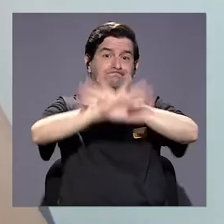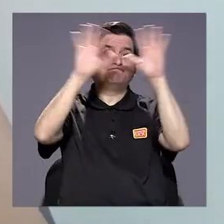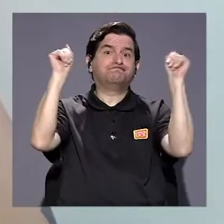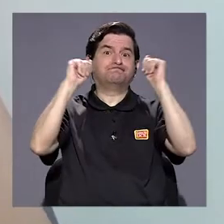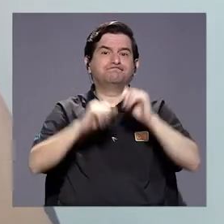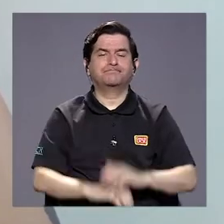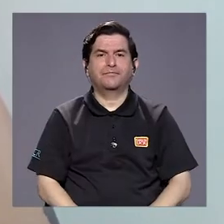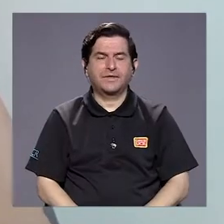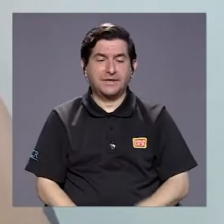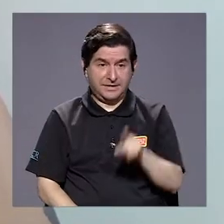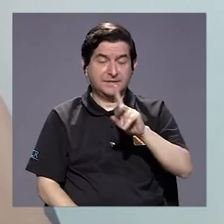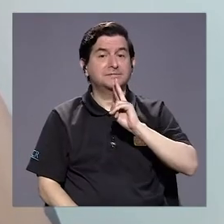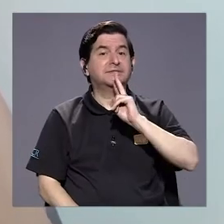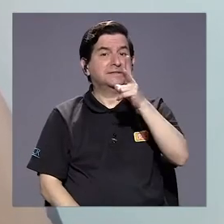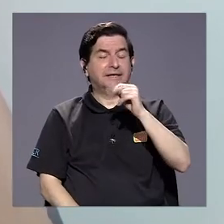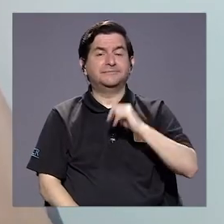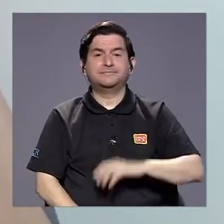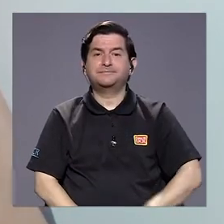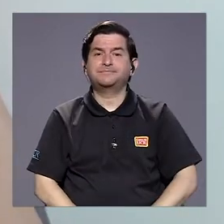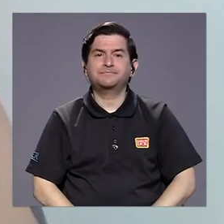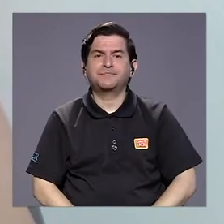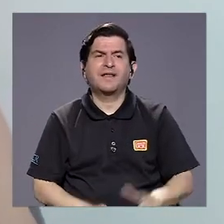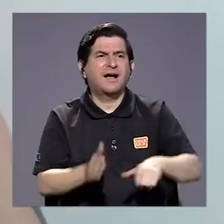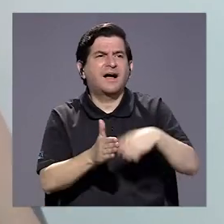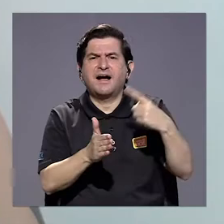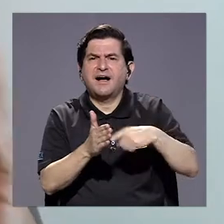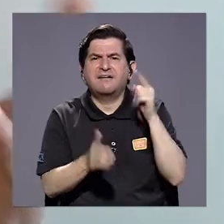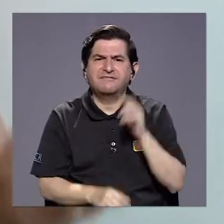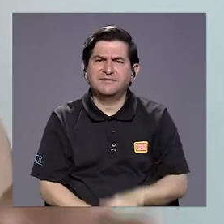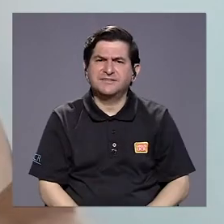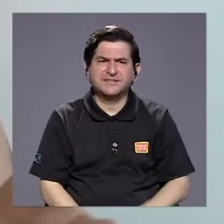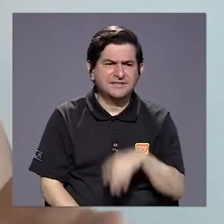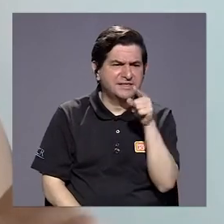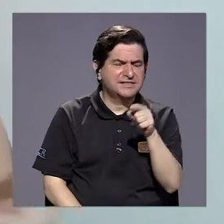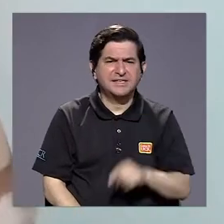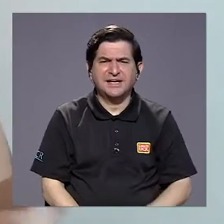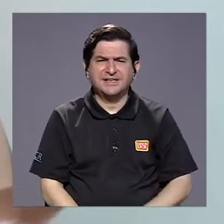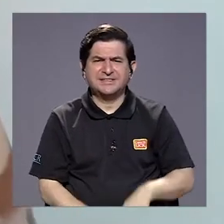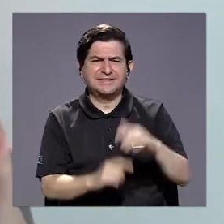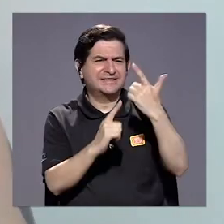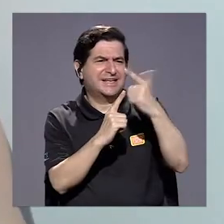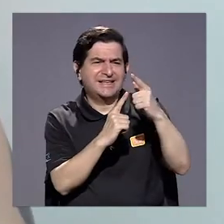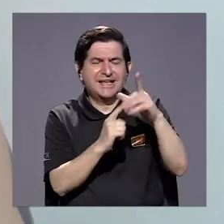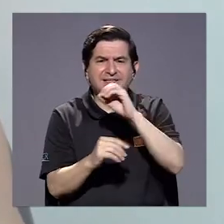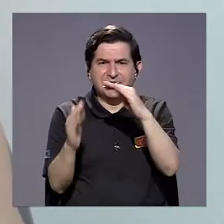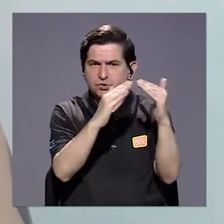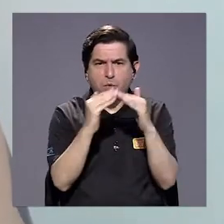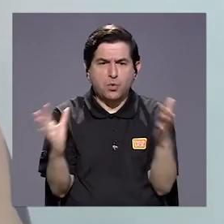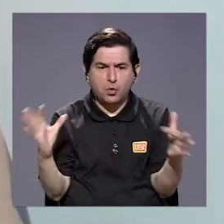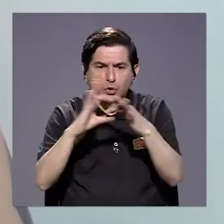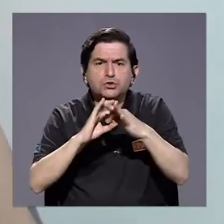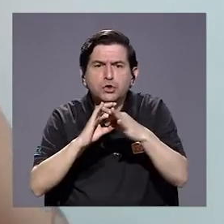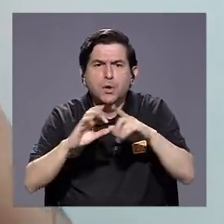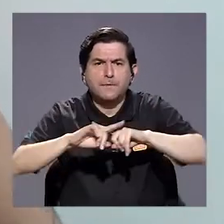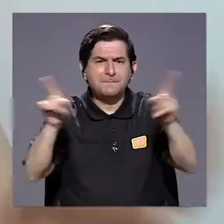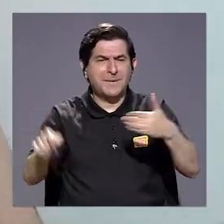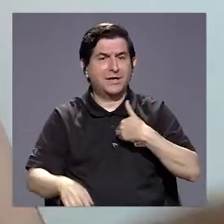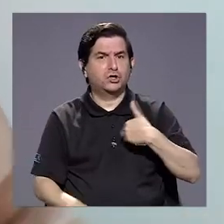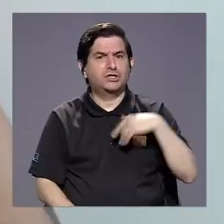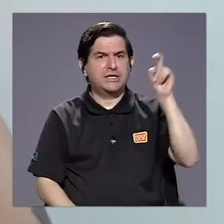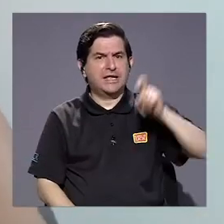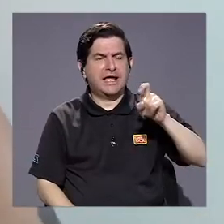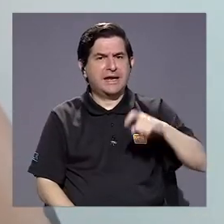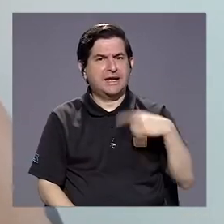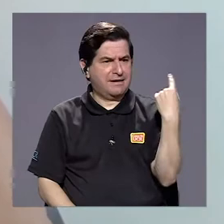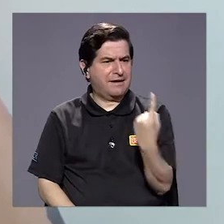Claro, efectivamente, esto es muy cierto. A veces vemos esas letras o esas poblaciones en conjunto, pero en realidad